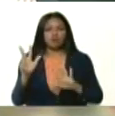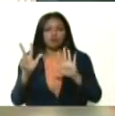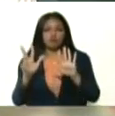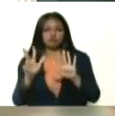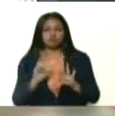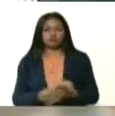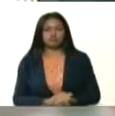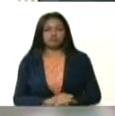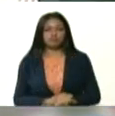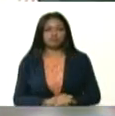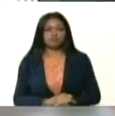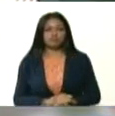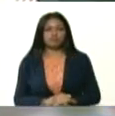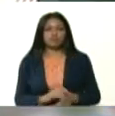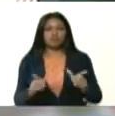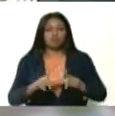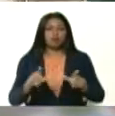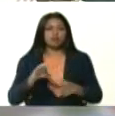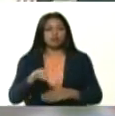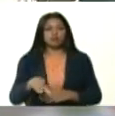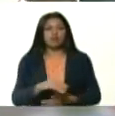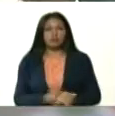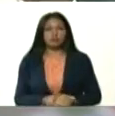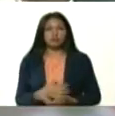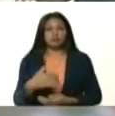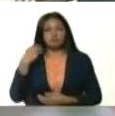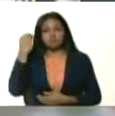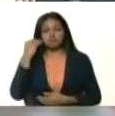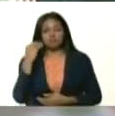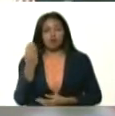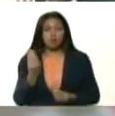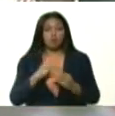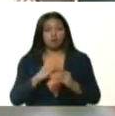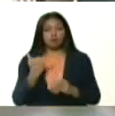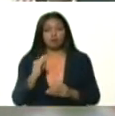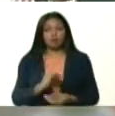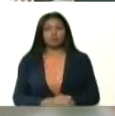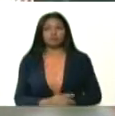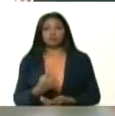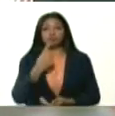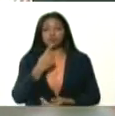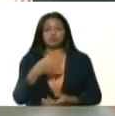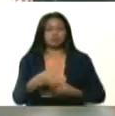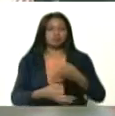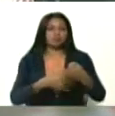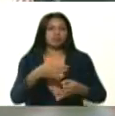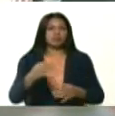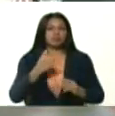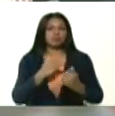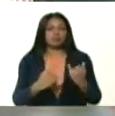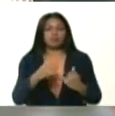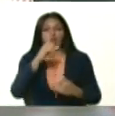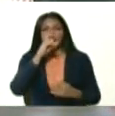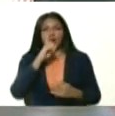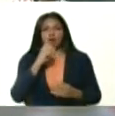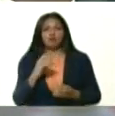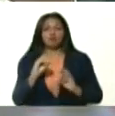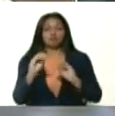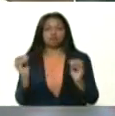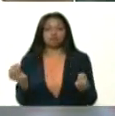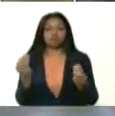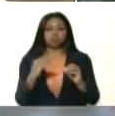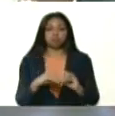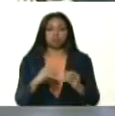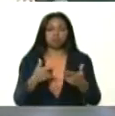canales del Estado, y creo que hay acuerdos. Ahora, usted ha dicho, para nosotros terminar el año es necesaria una consulta